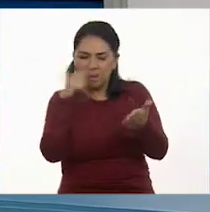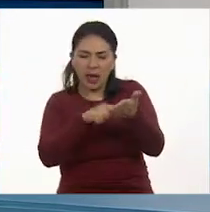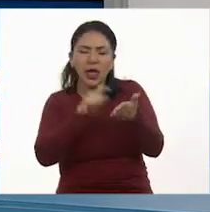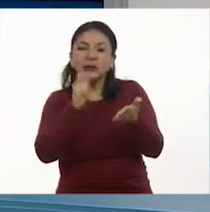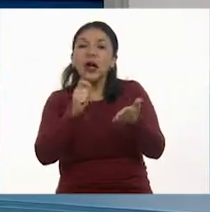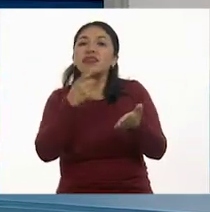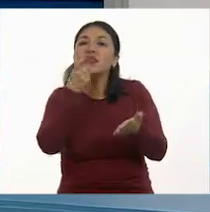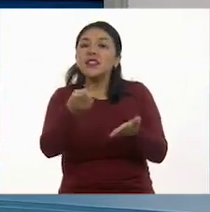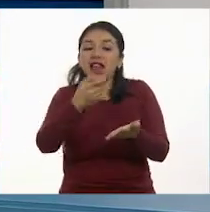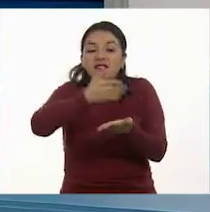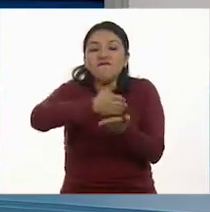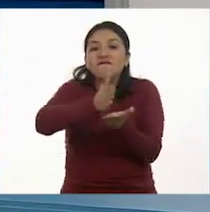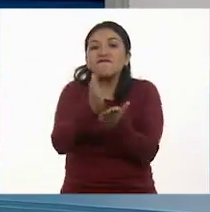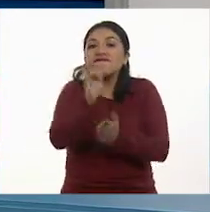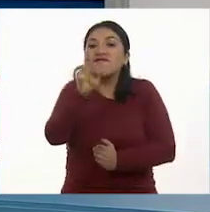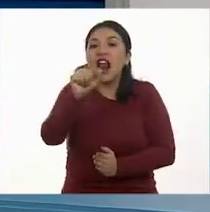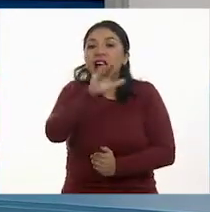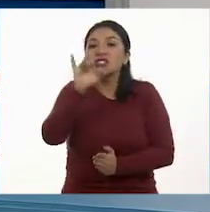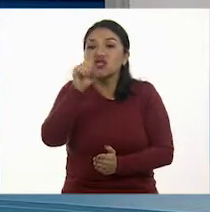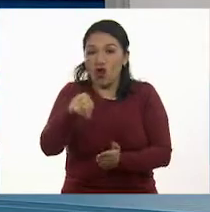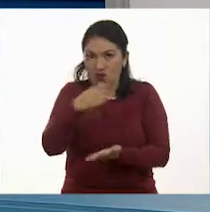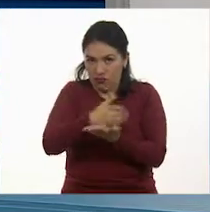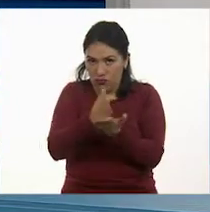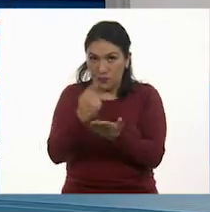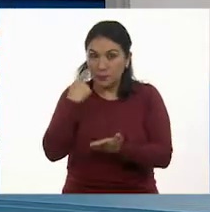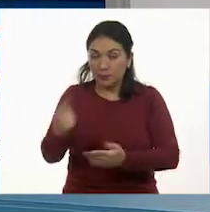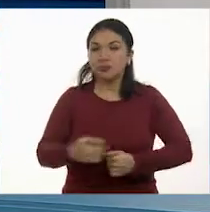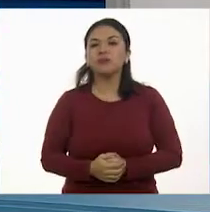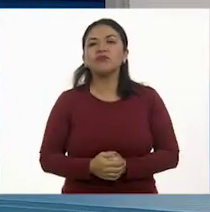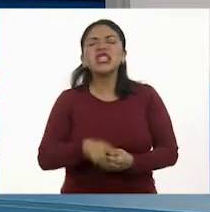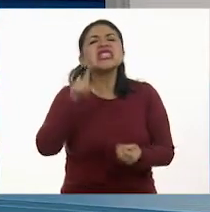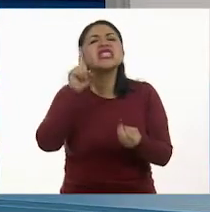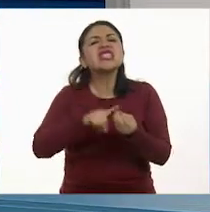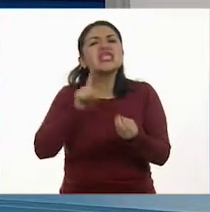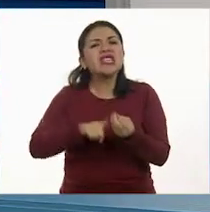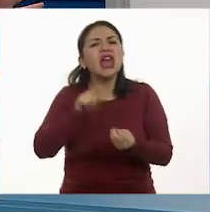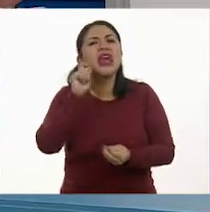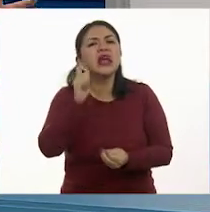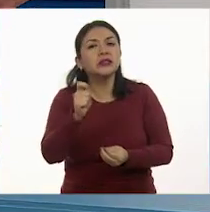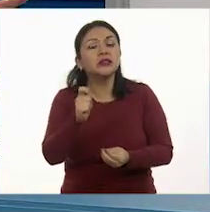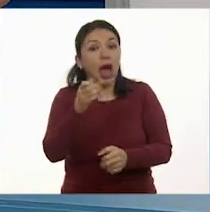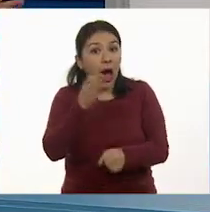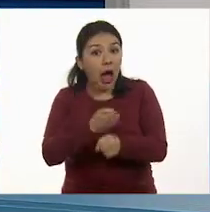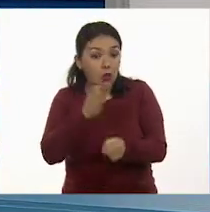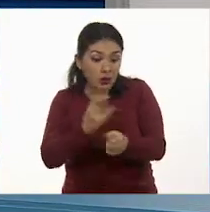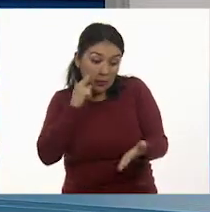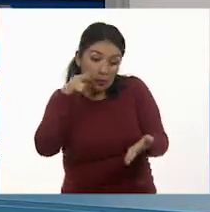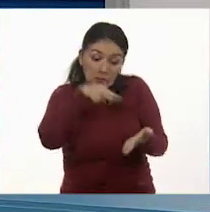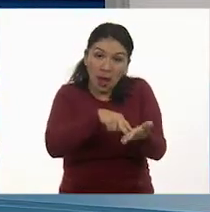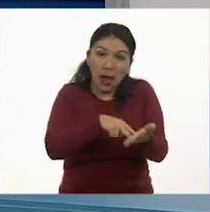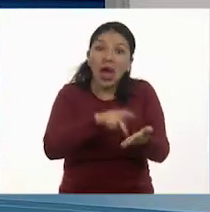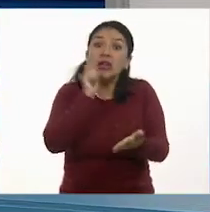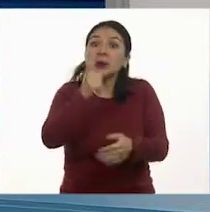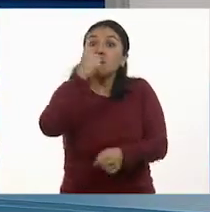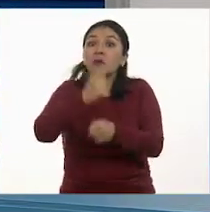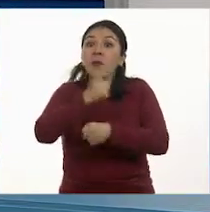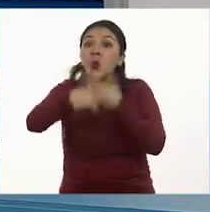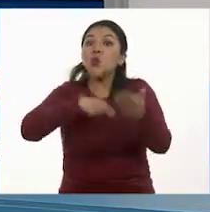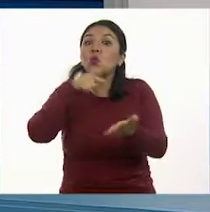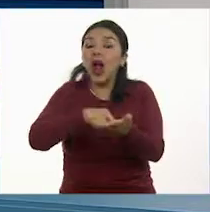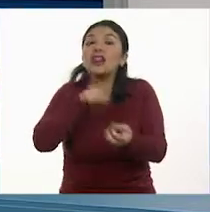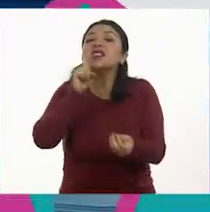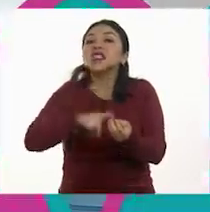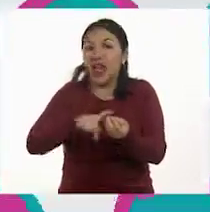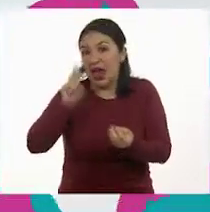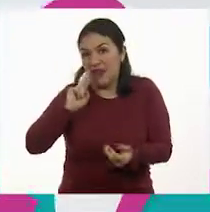recorrido con fracciones. Muy bien. Vamos a ver quién quedaría hasta este momento en primero o en el último lugar.